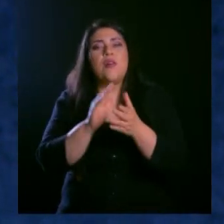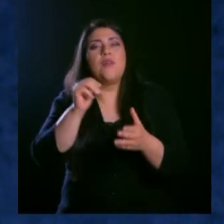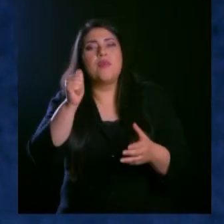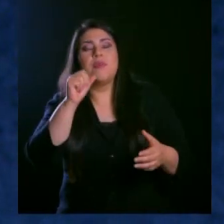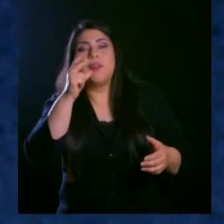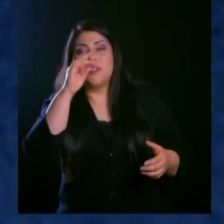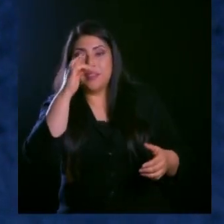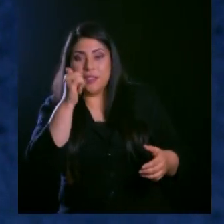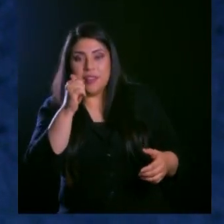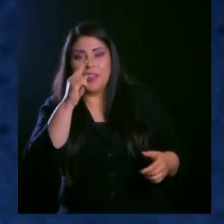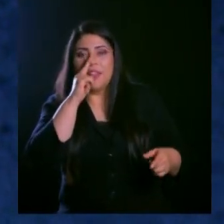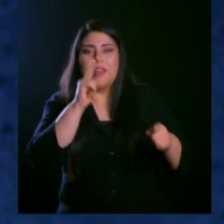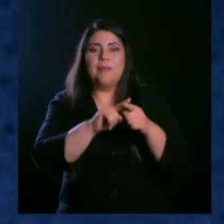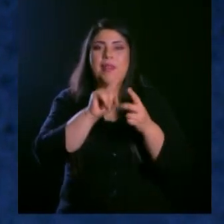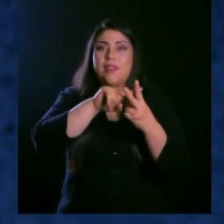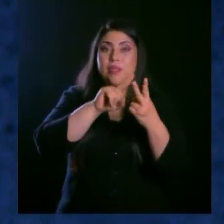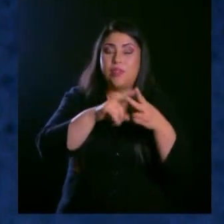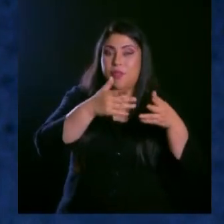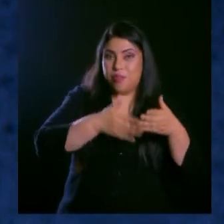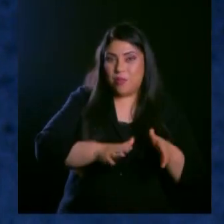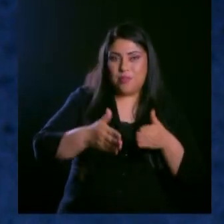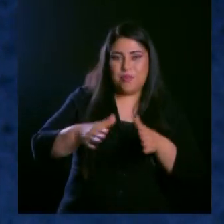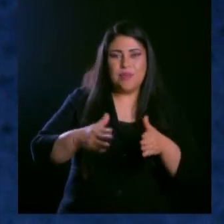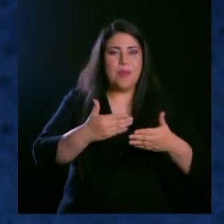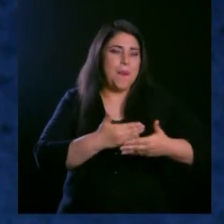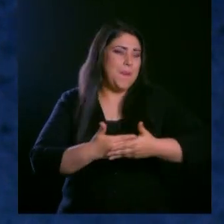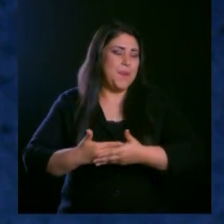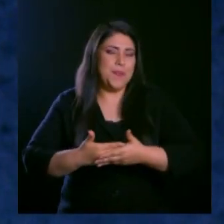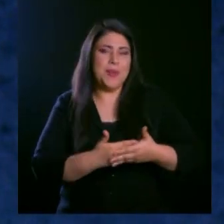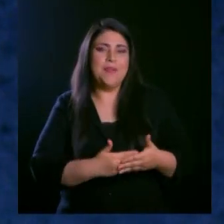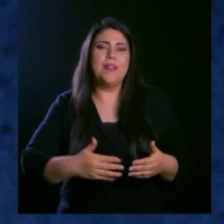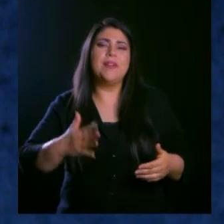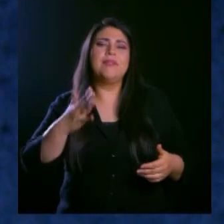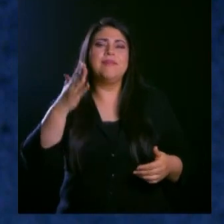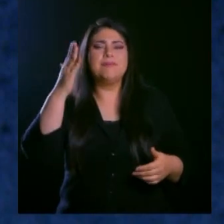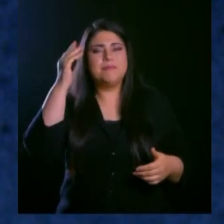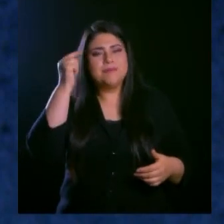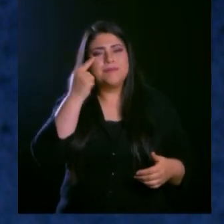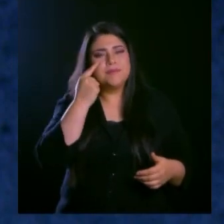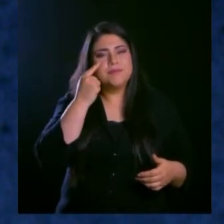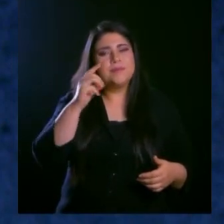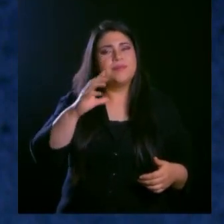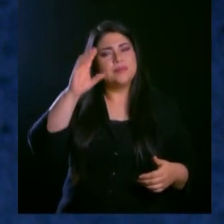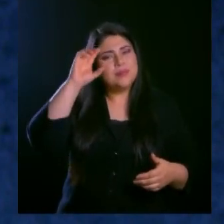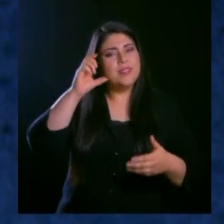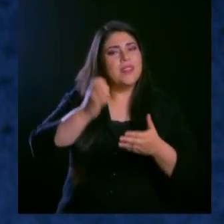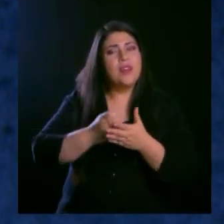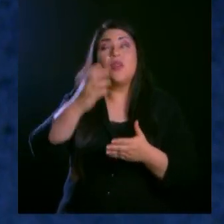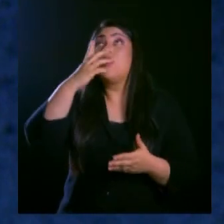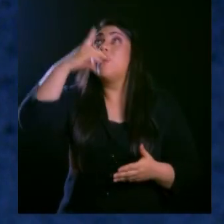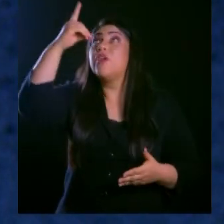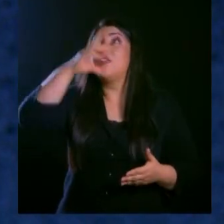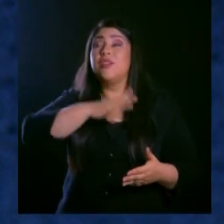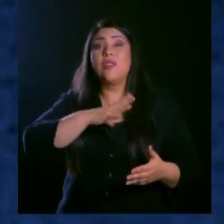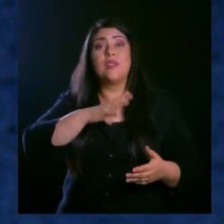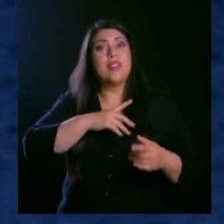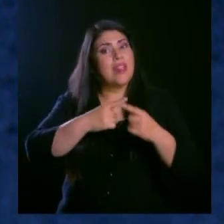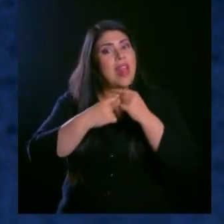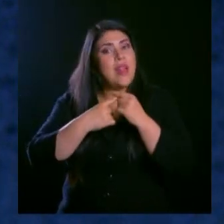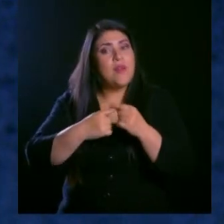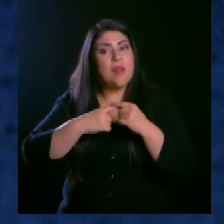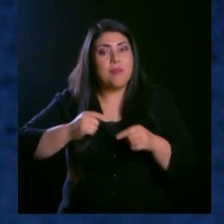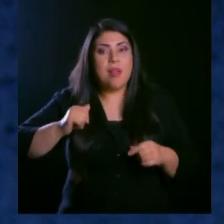bebés increíbles, Samuel y Estela. Pero creo que de verdad Dios tiene algo para compartir con nosotros y que lindo tiempo que tuvimos